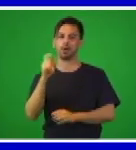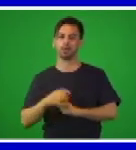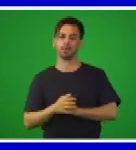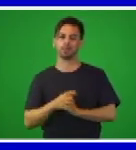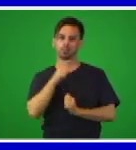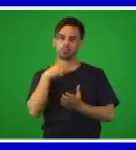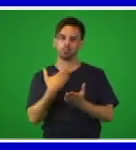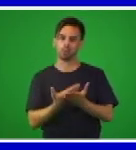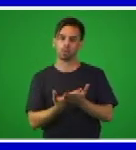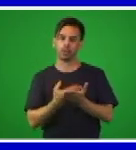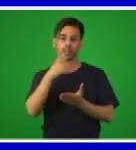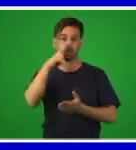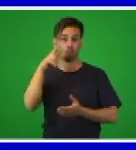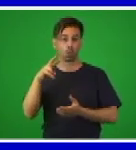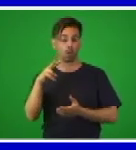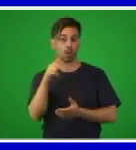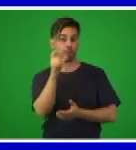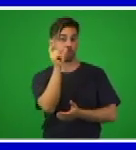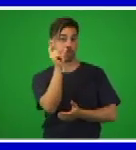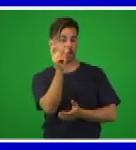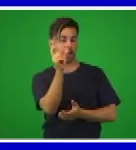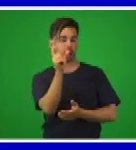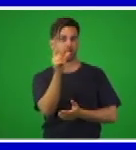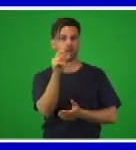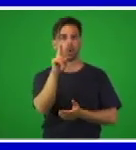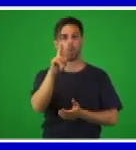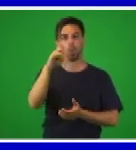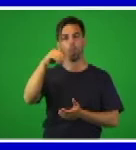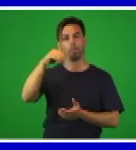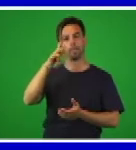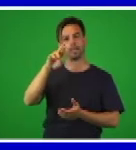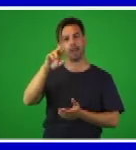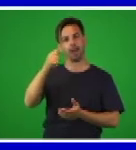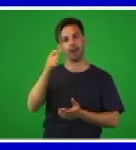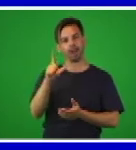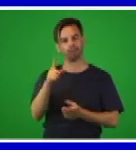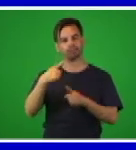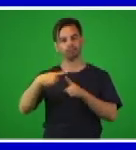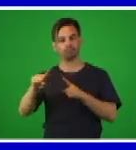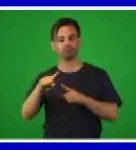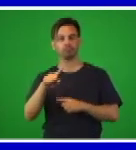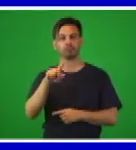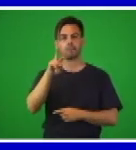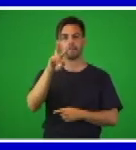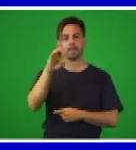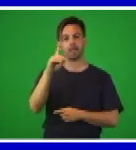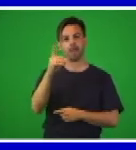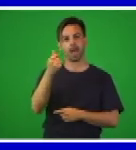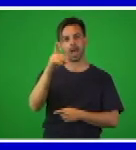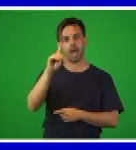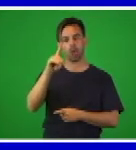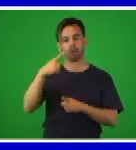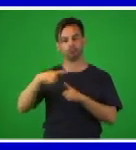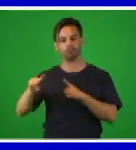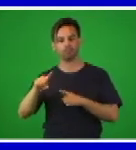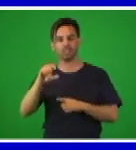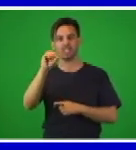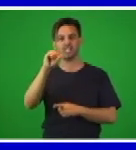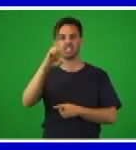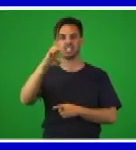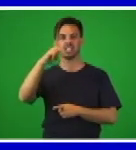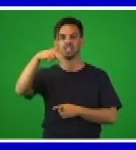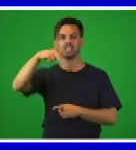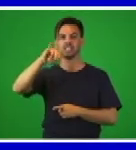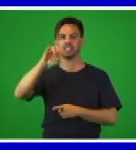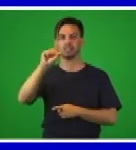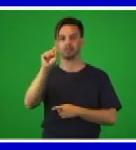umbral, vedado, ceñiste. Pueden copiarlas. Recuerden que al copiar deben fijarse bien